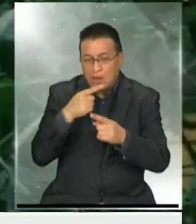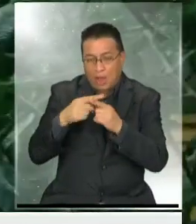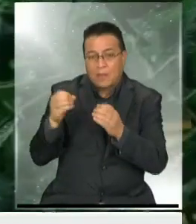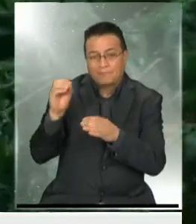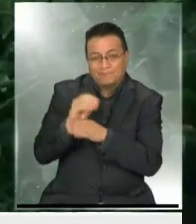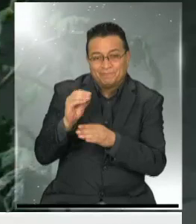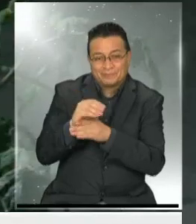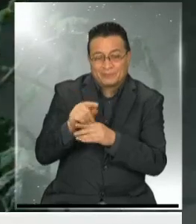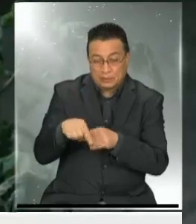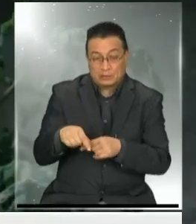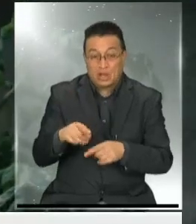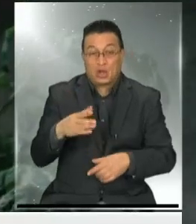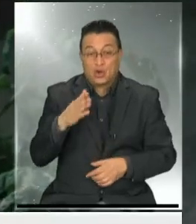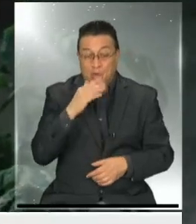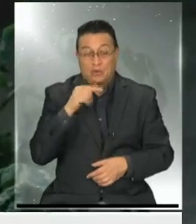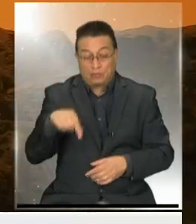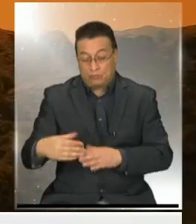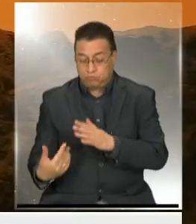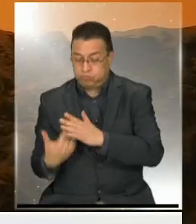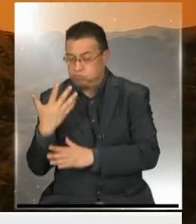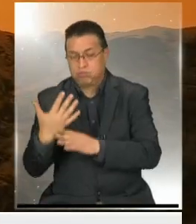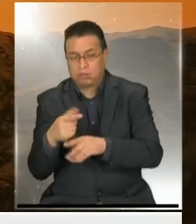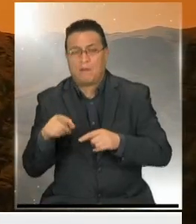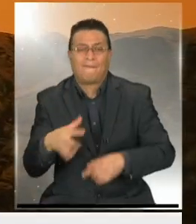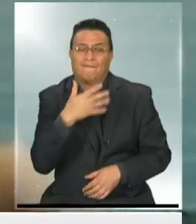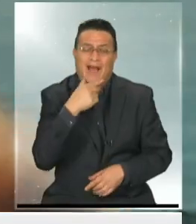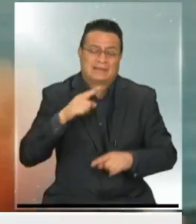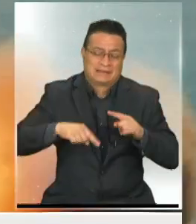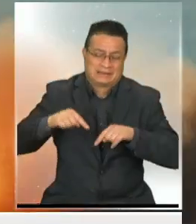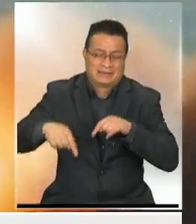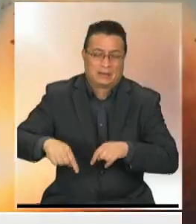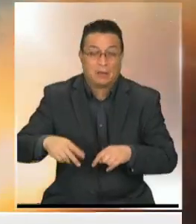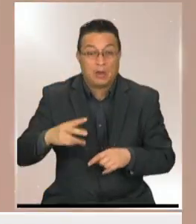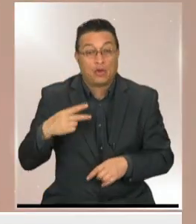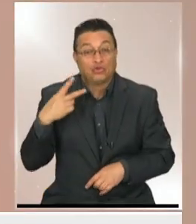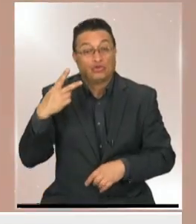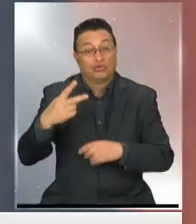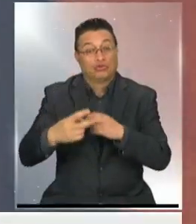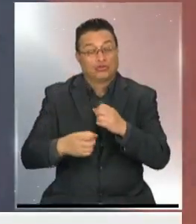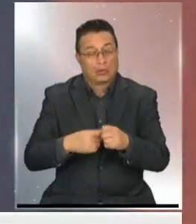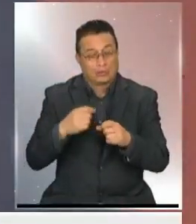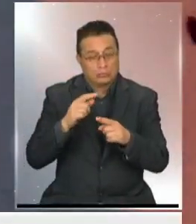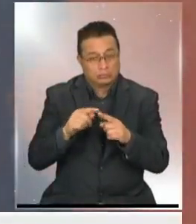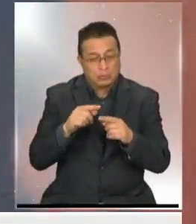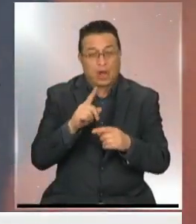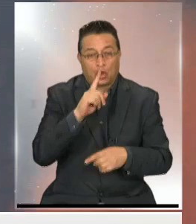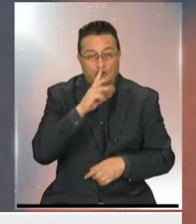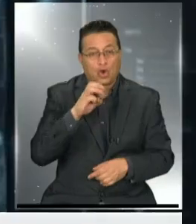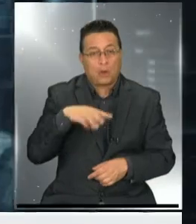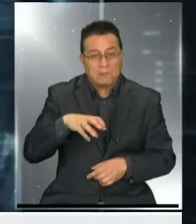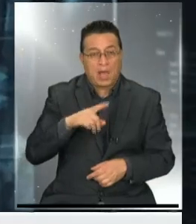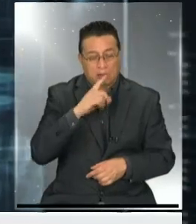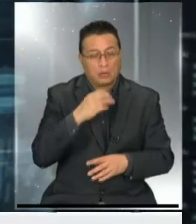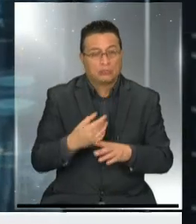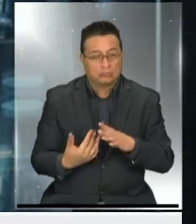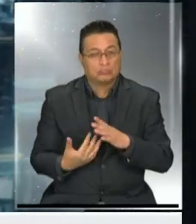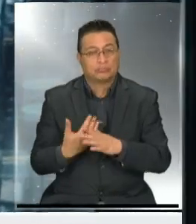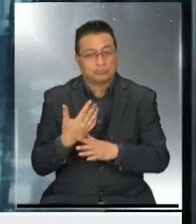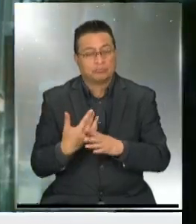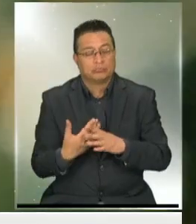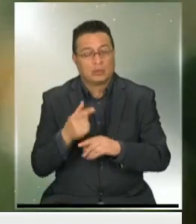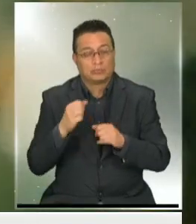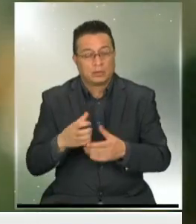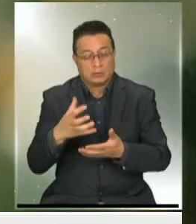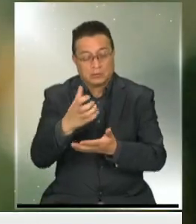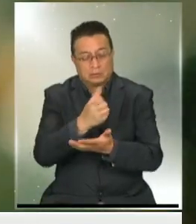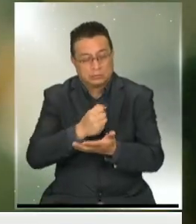tiene nuestro planeta, que nosotros plantamos algo y crece, y después de dos años lograron tener tomates suficientes para poder hacer la primera salsa